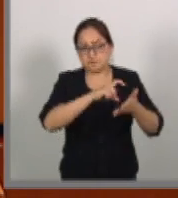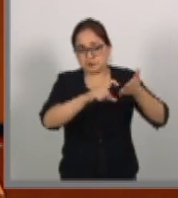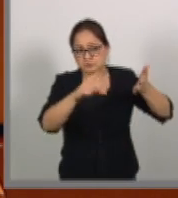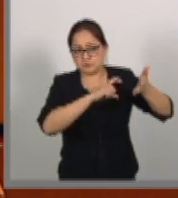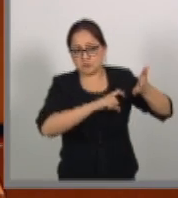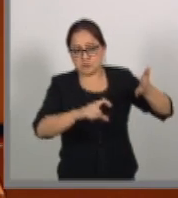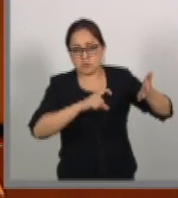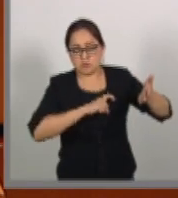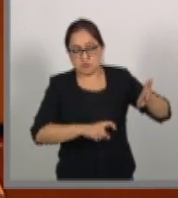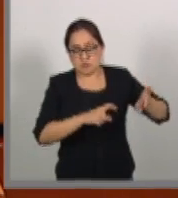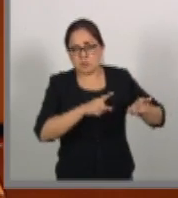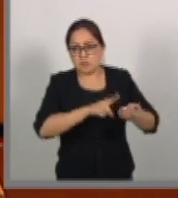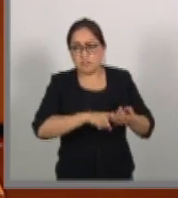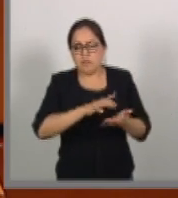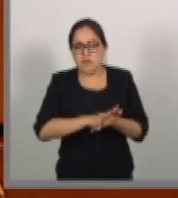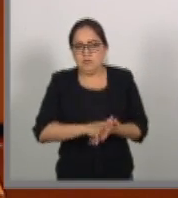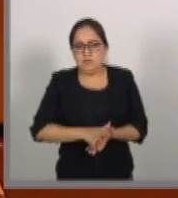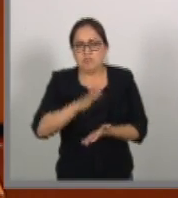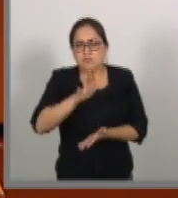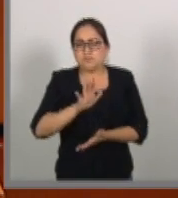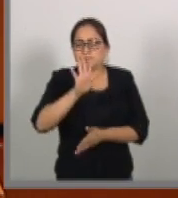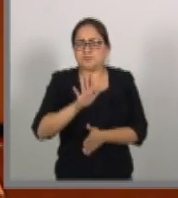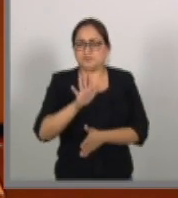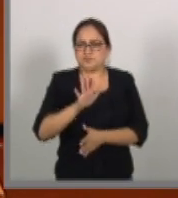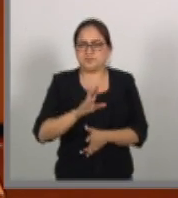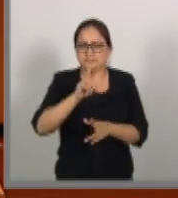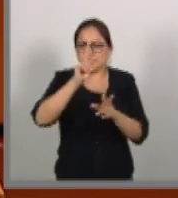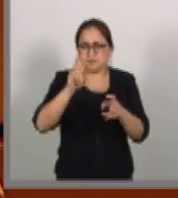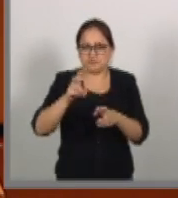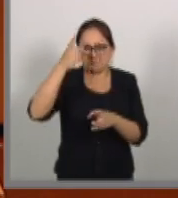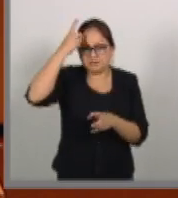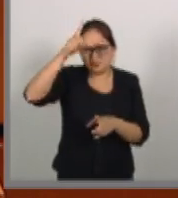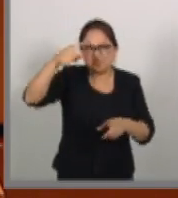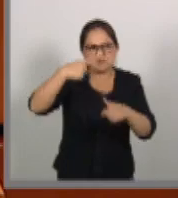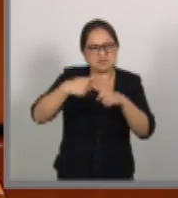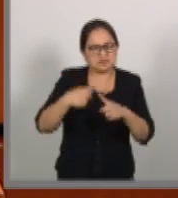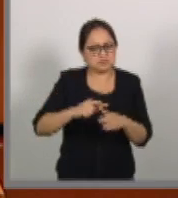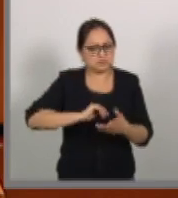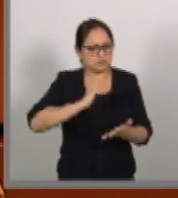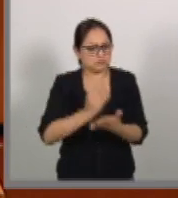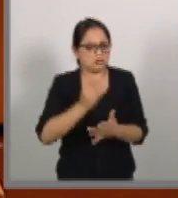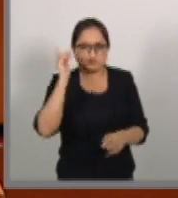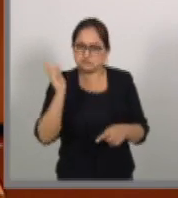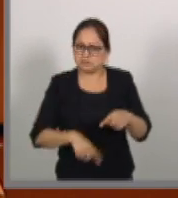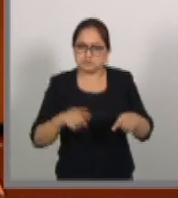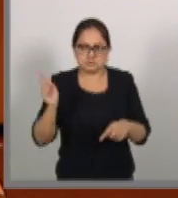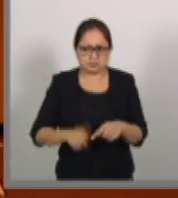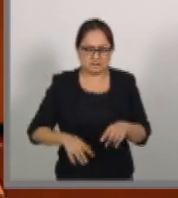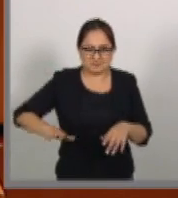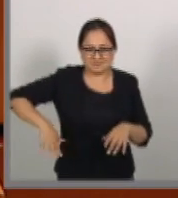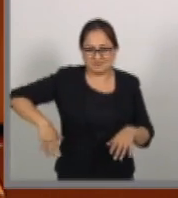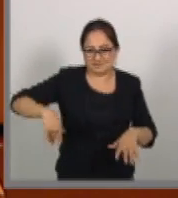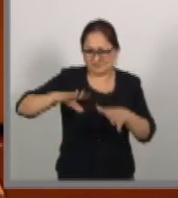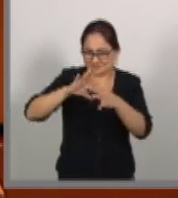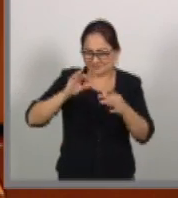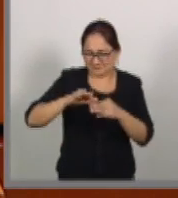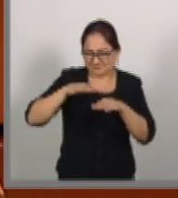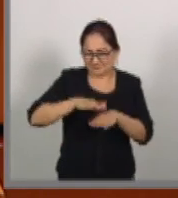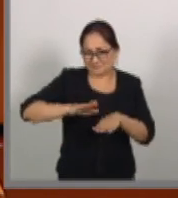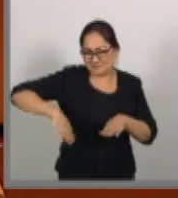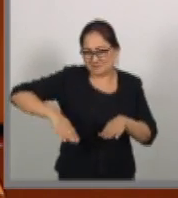la gran mayoría sobre propiedad intelectual quedaron suspendidas como ya lo mencioné.